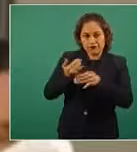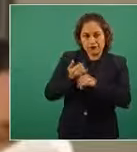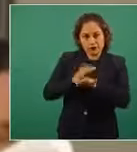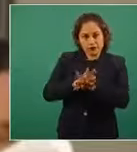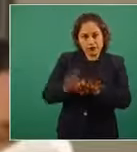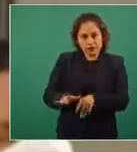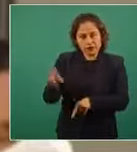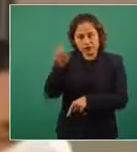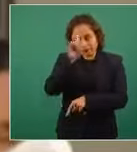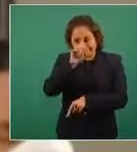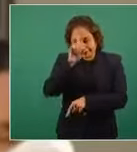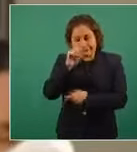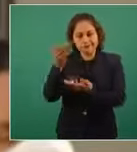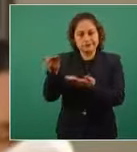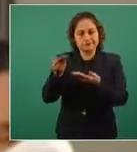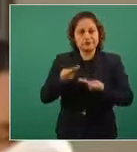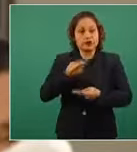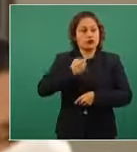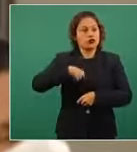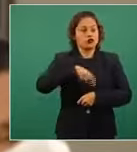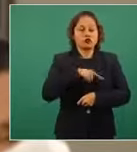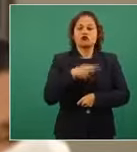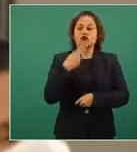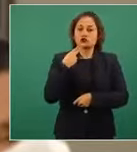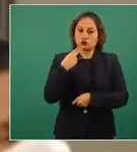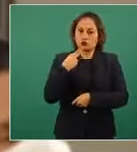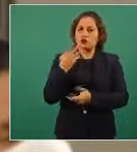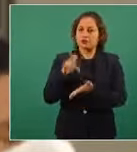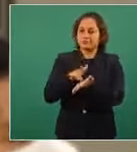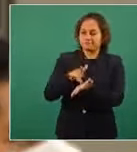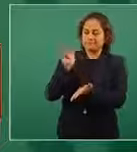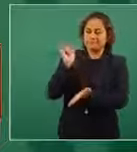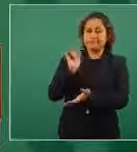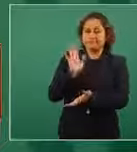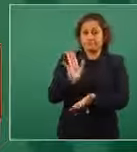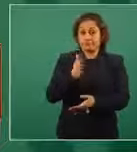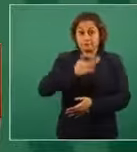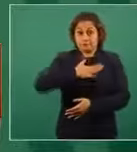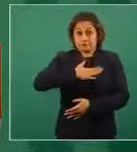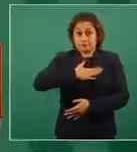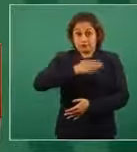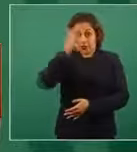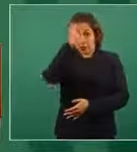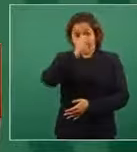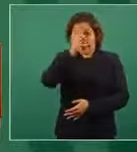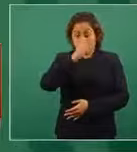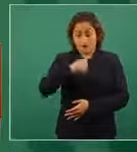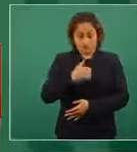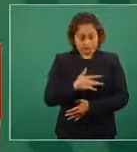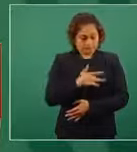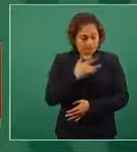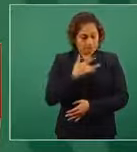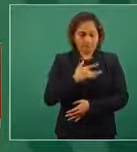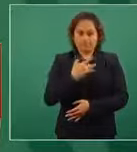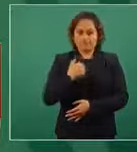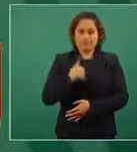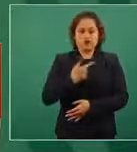a todos nos sirven muchísimo. Y sí te quiero decir que yo en lo personal me siento absolutamente indignada de lo que pasó con Mariana,